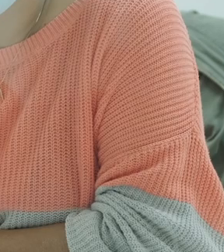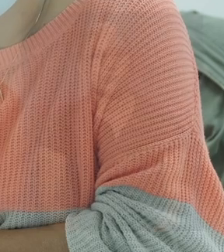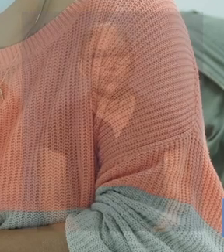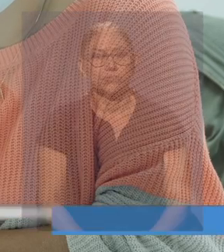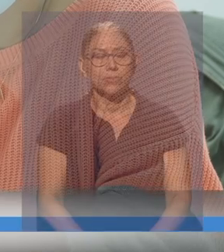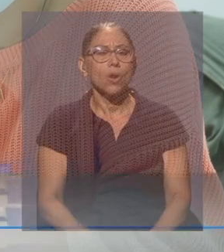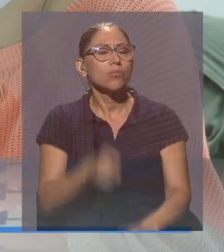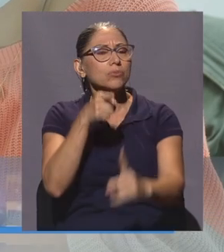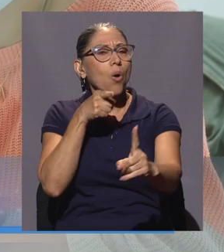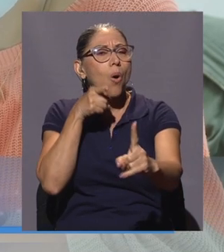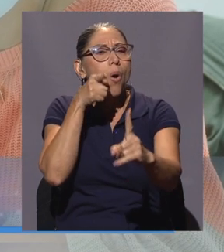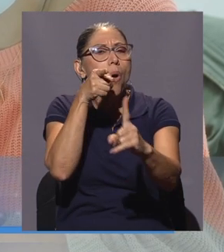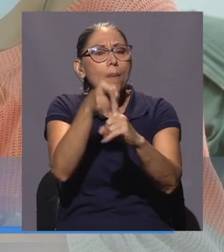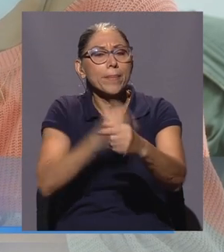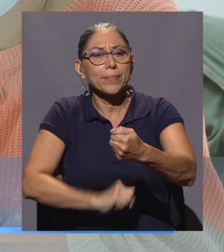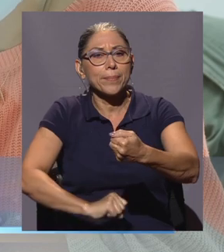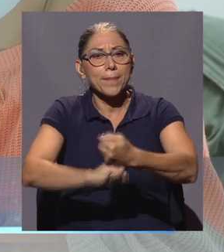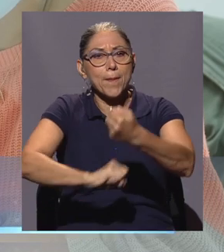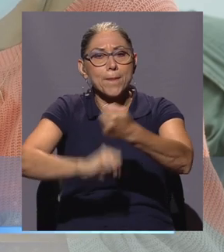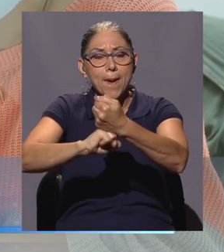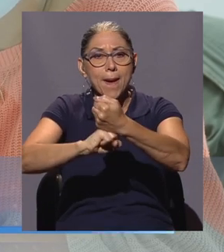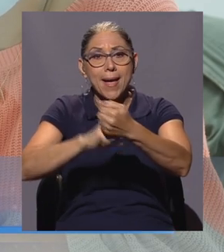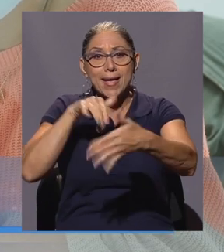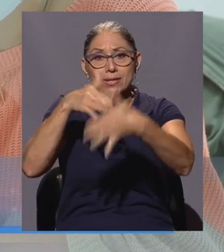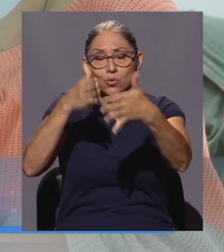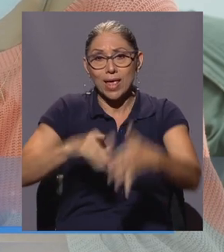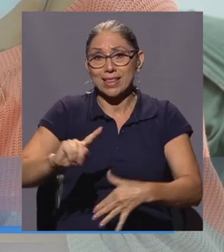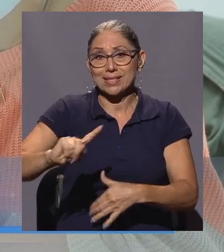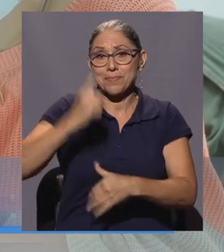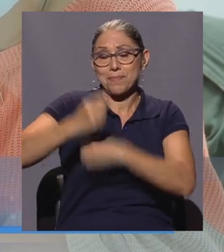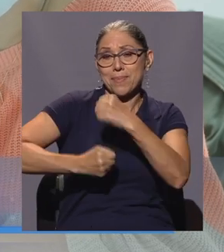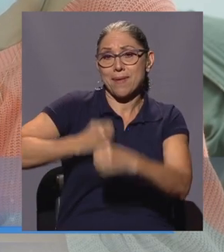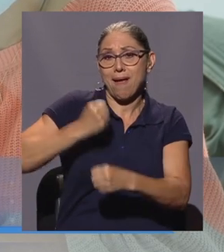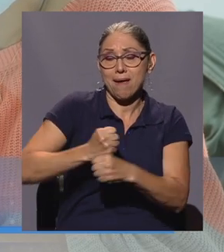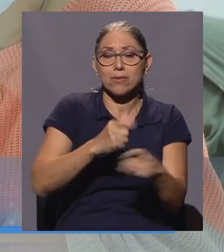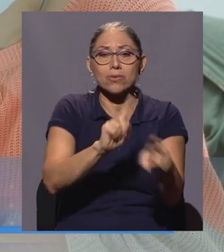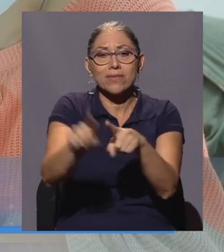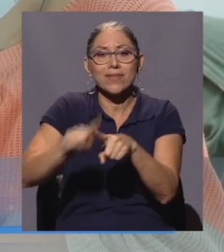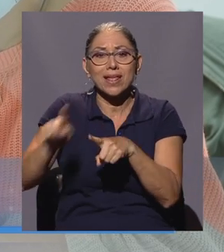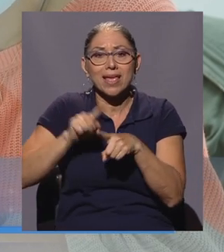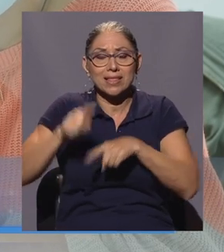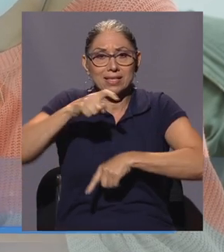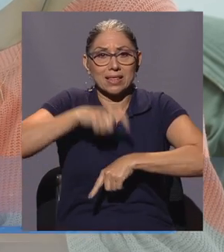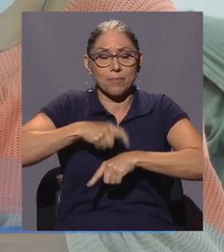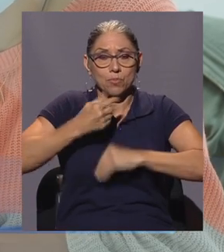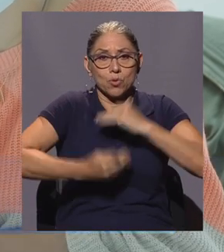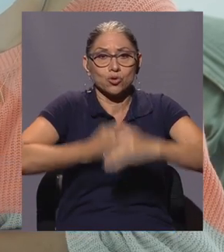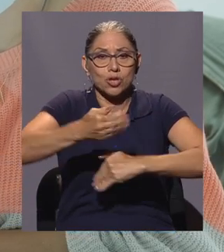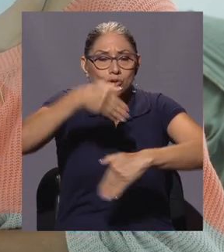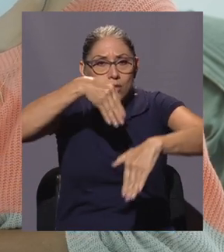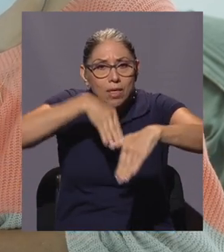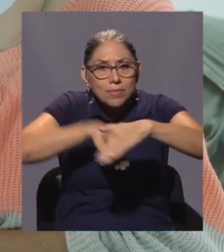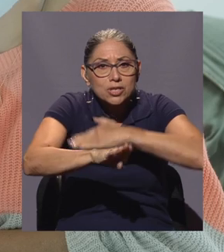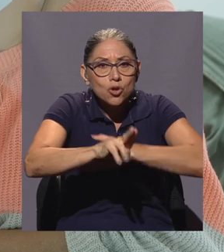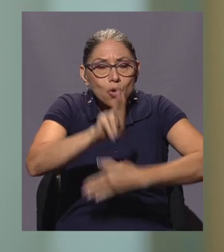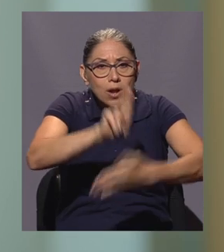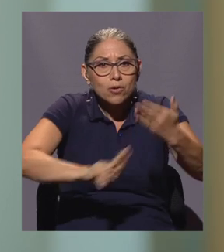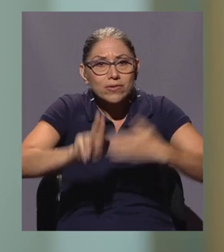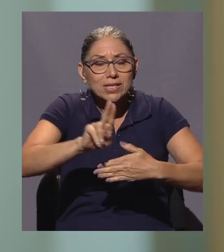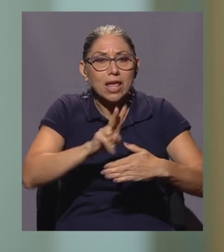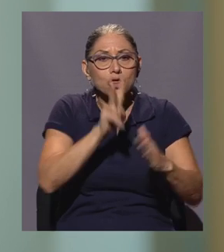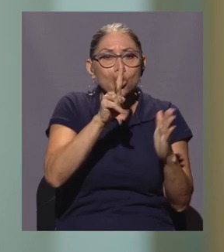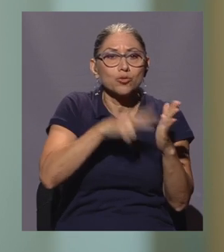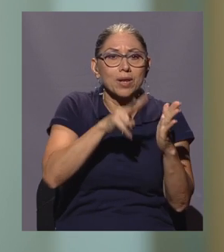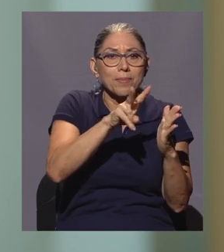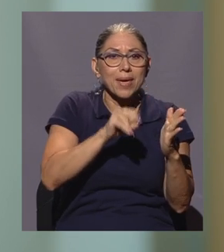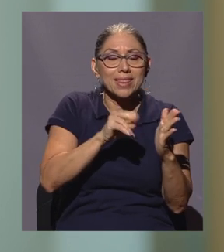Con el objetivo de brindar apoyo a los estudiantes de primer ingreso en las diferentes etapas del proceso de admisión 2020-2021, la